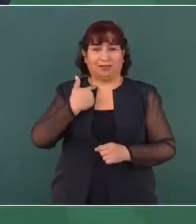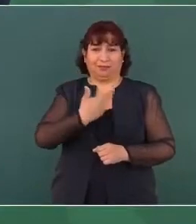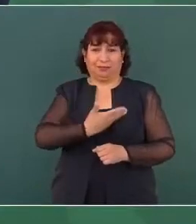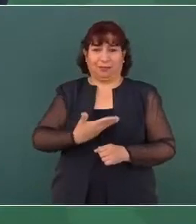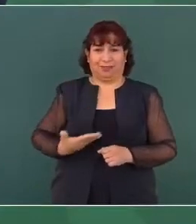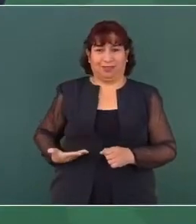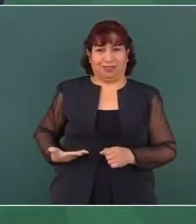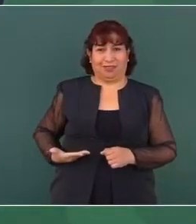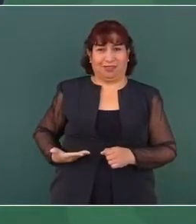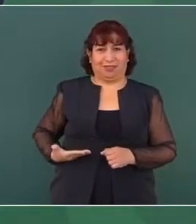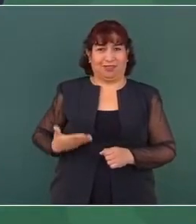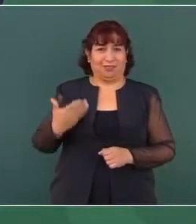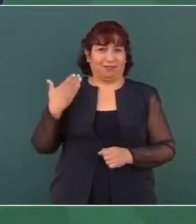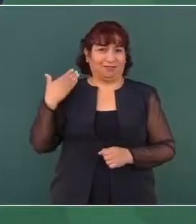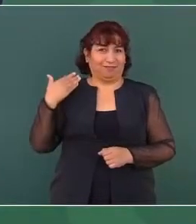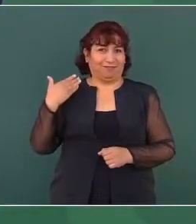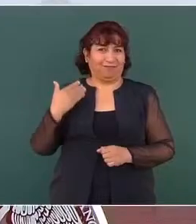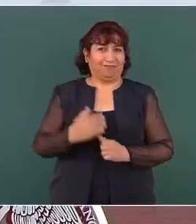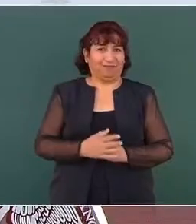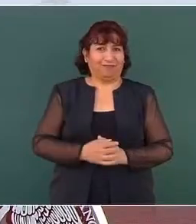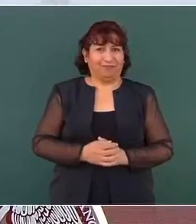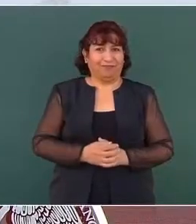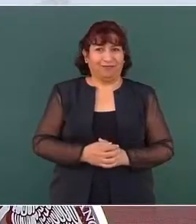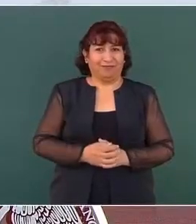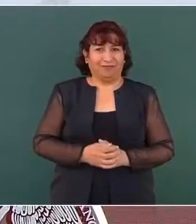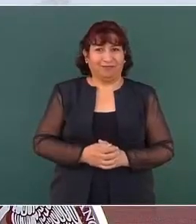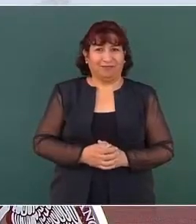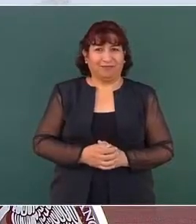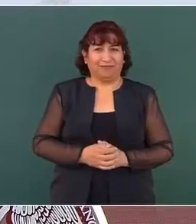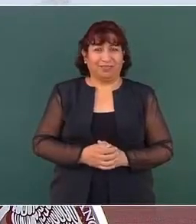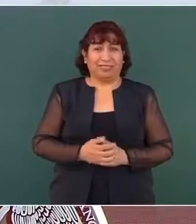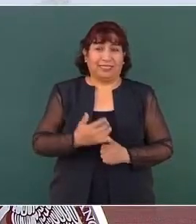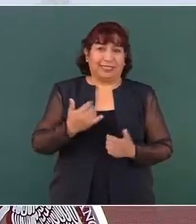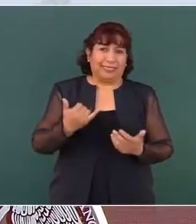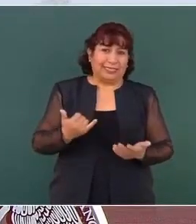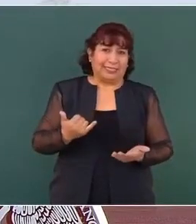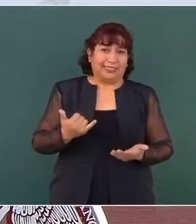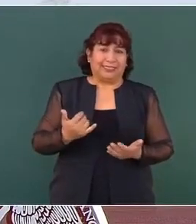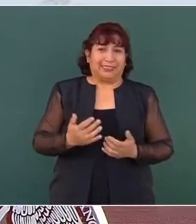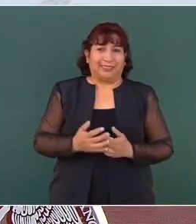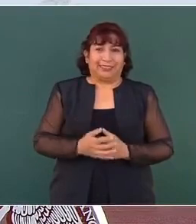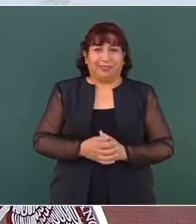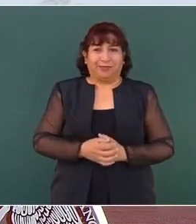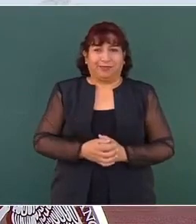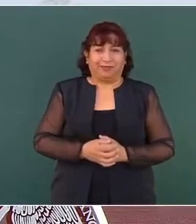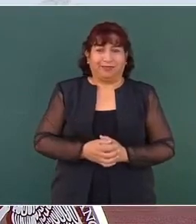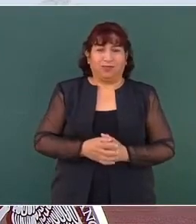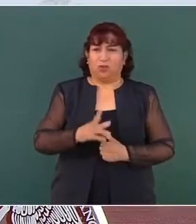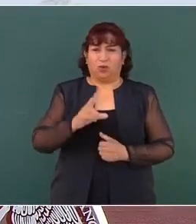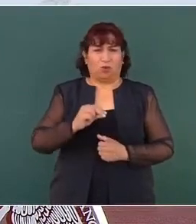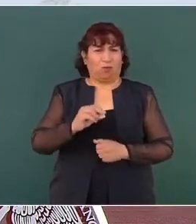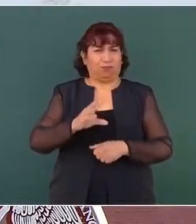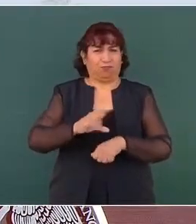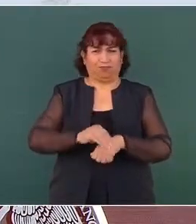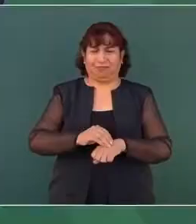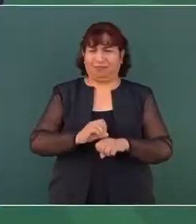y no dejar